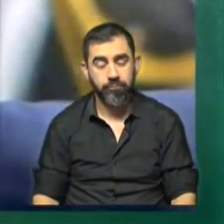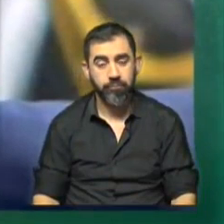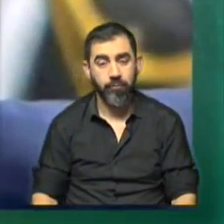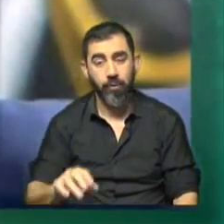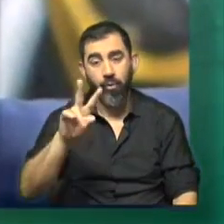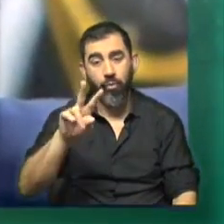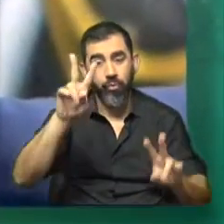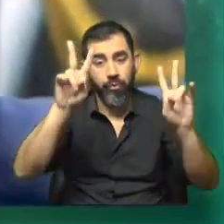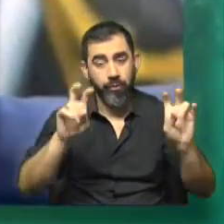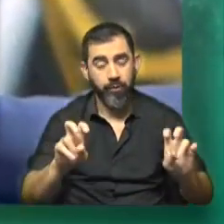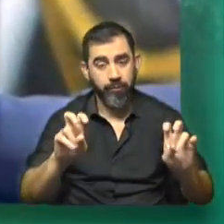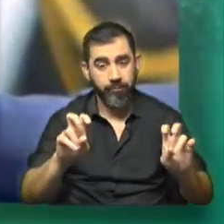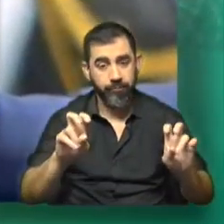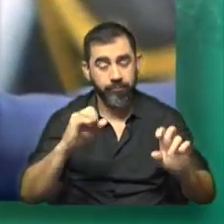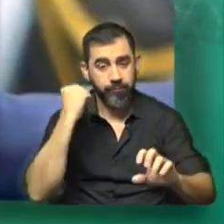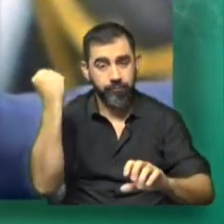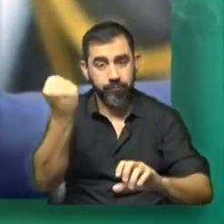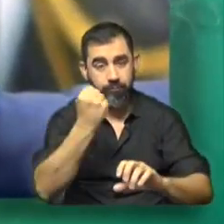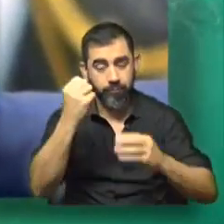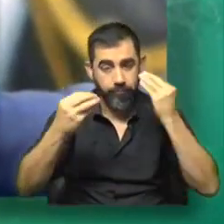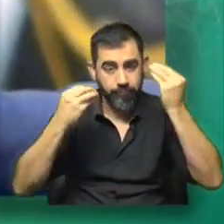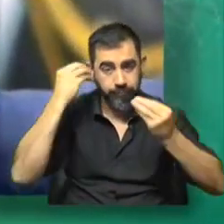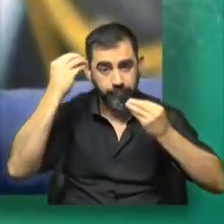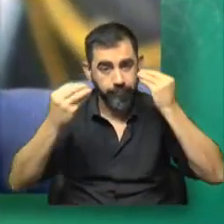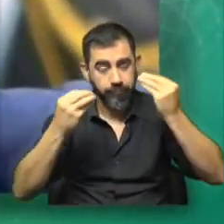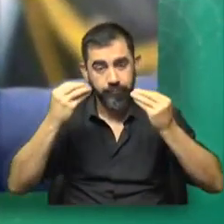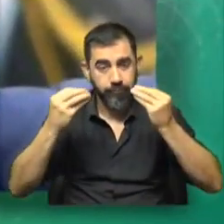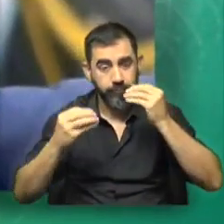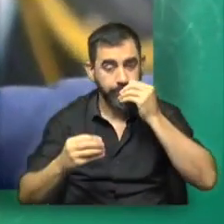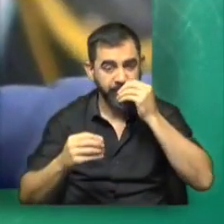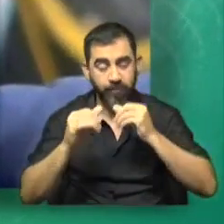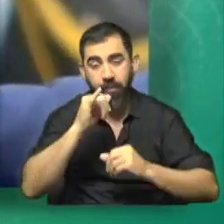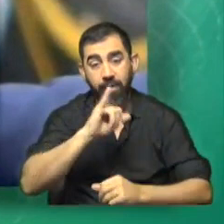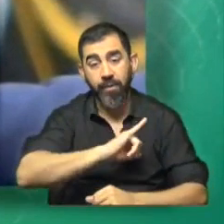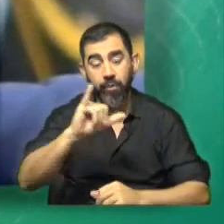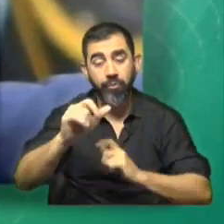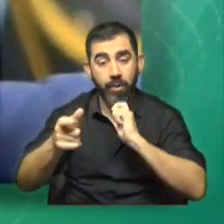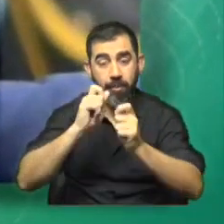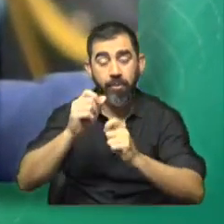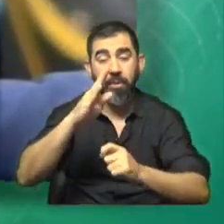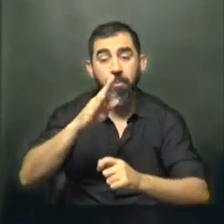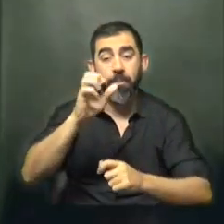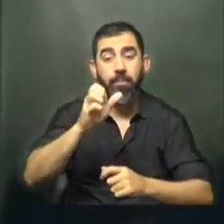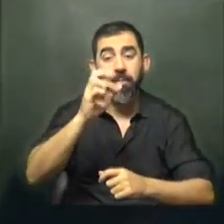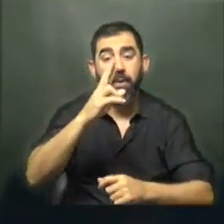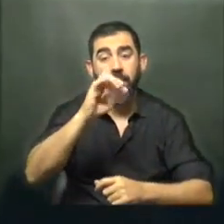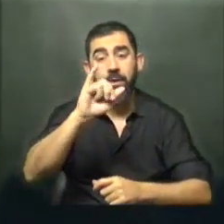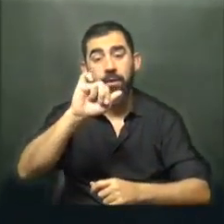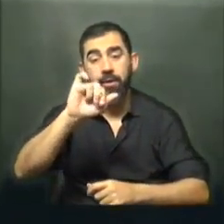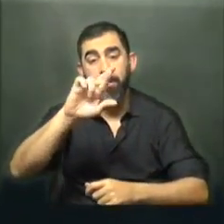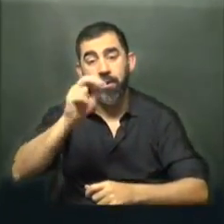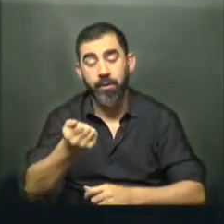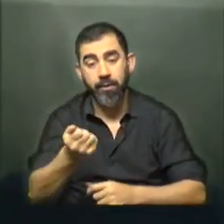temas que han concentrado nuestra preocupación, que es la denuncia del periodista Gabriel Pereira y el